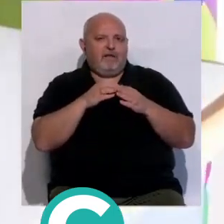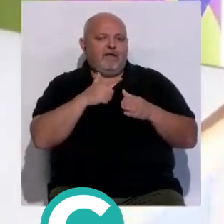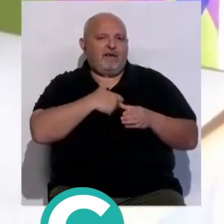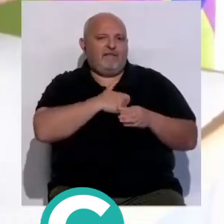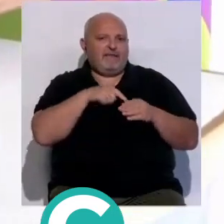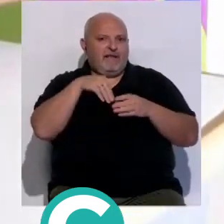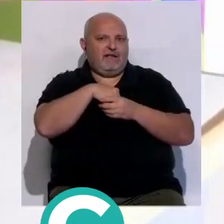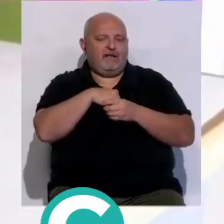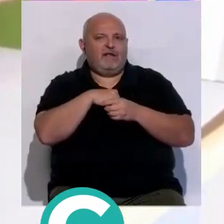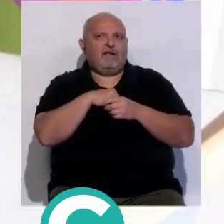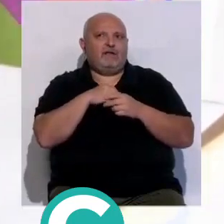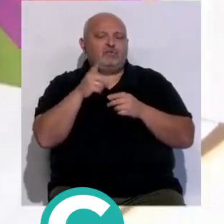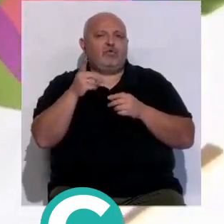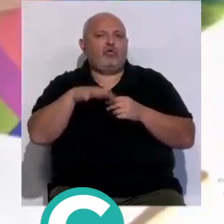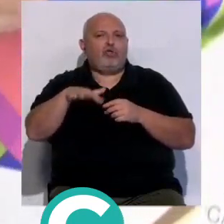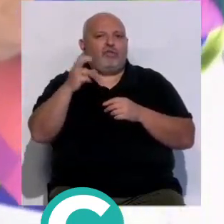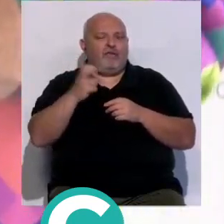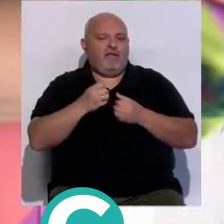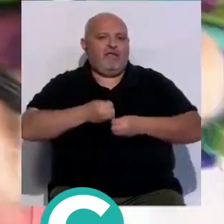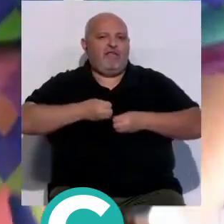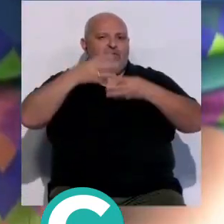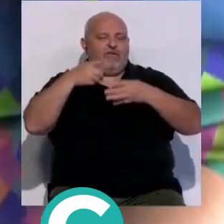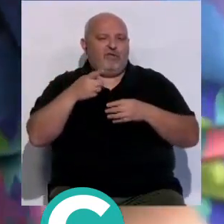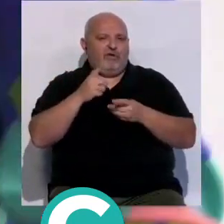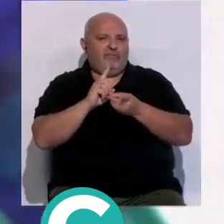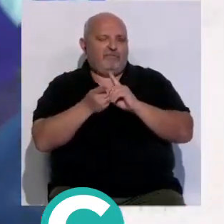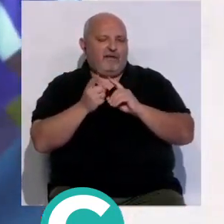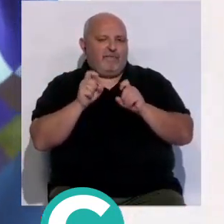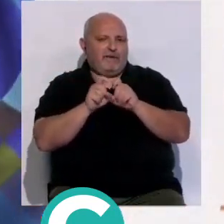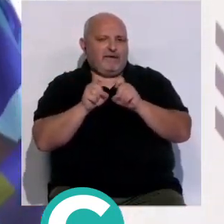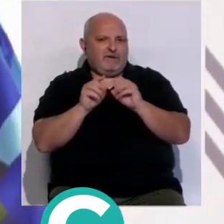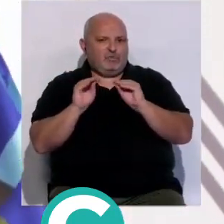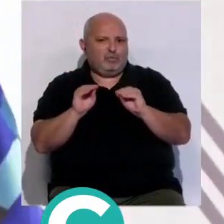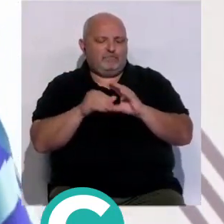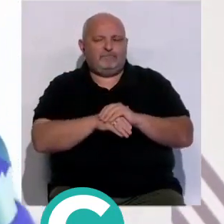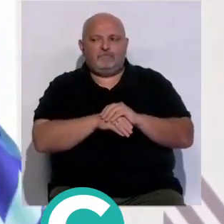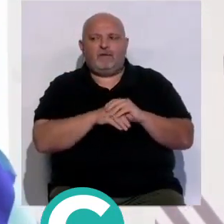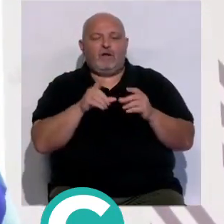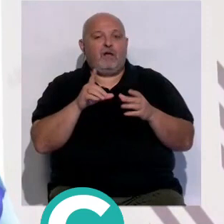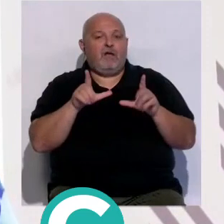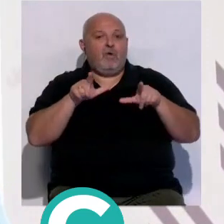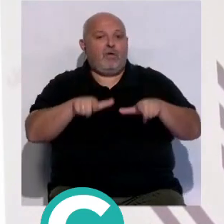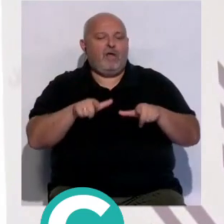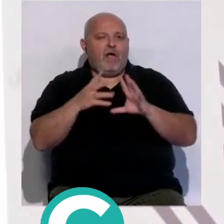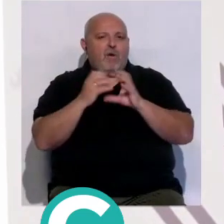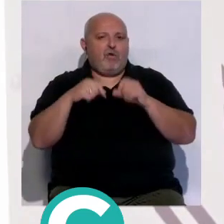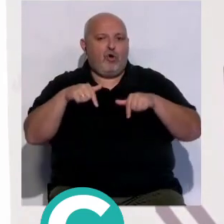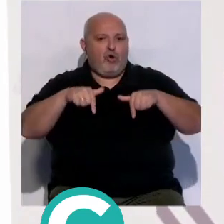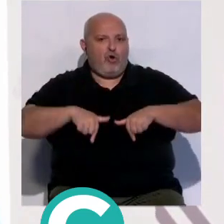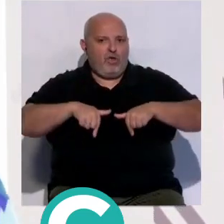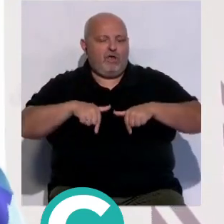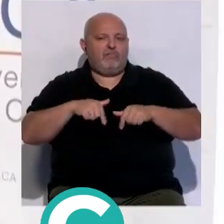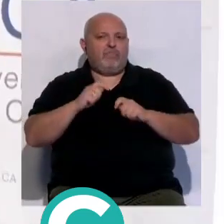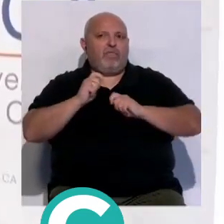Sistemas que va a tener su sede en este edificio, el edificio de transferencia empresarial. Esa unidad, ese acuerdo se firma hoy